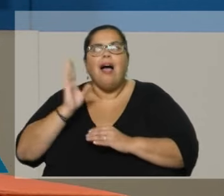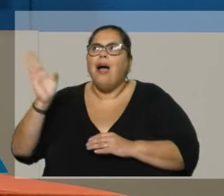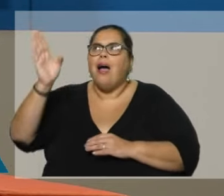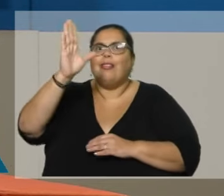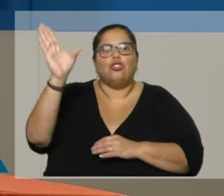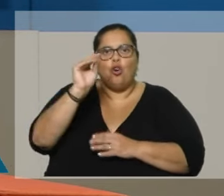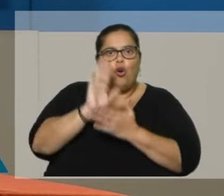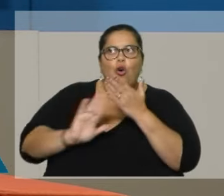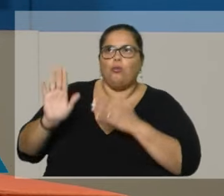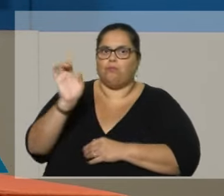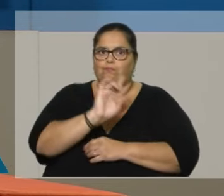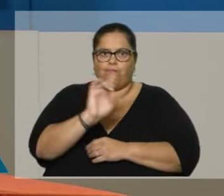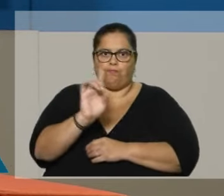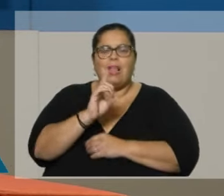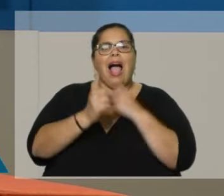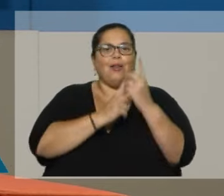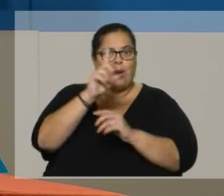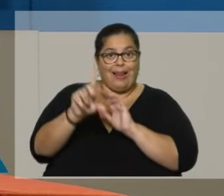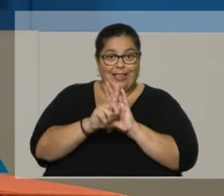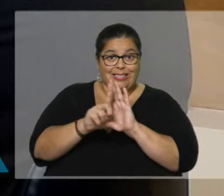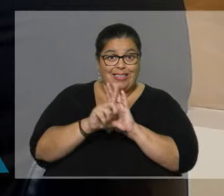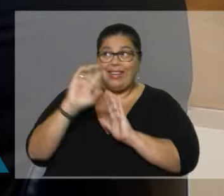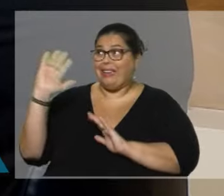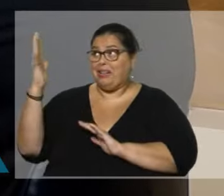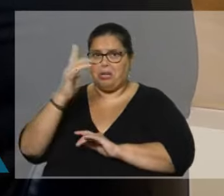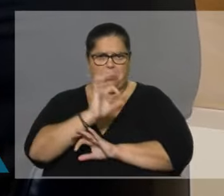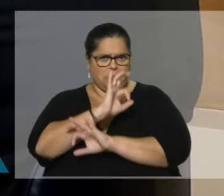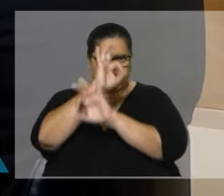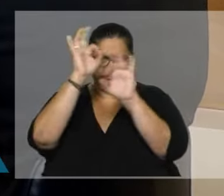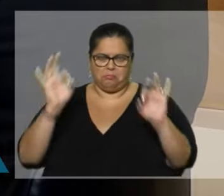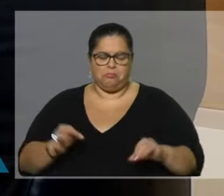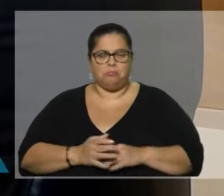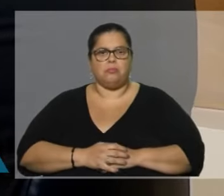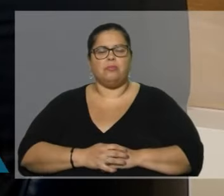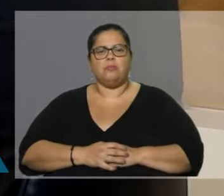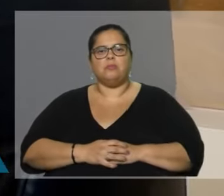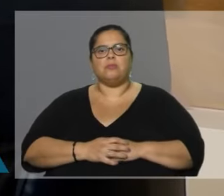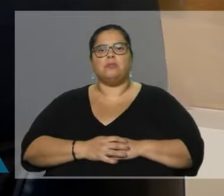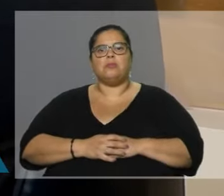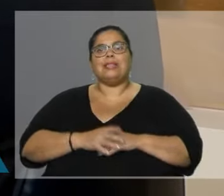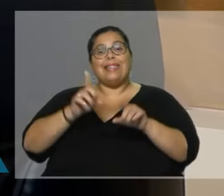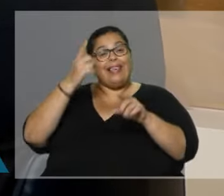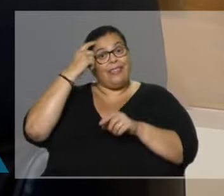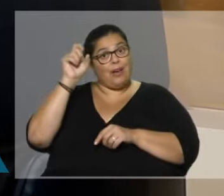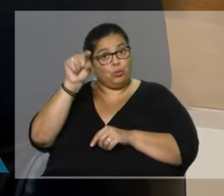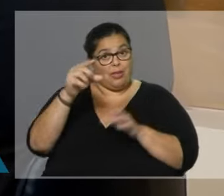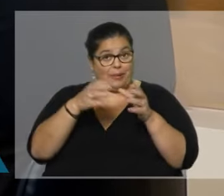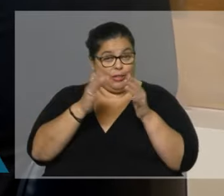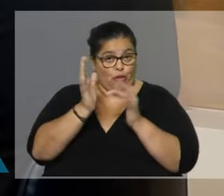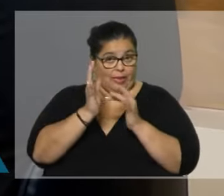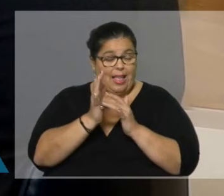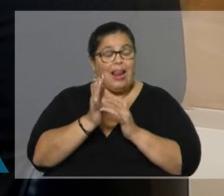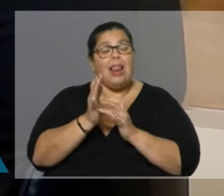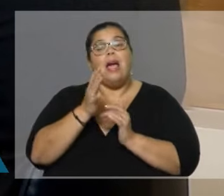Podríamos decir que hay leyes que en el interior no se aplican. Ustedes pueden tener la dificultad, esa es la idea que usted está planteando desde el Partido Digital, pueden tener la dificultad de que